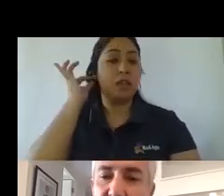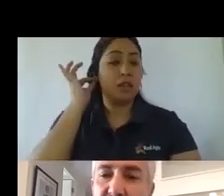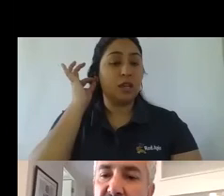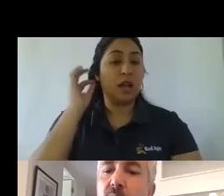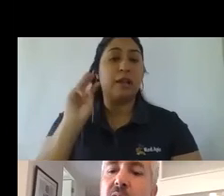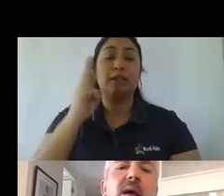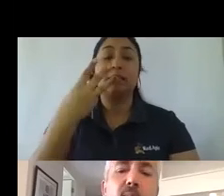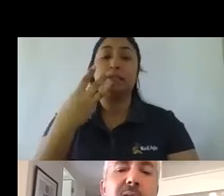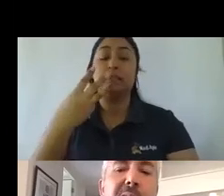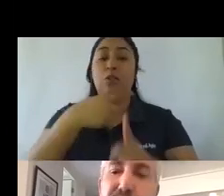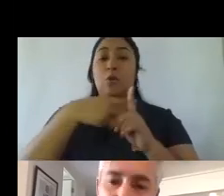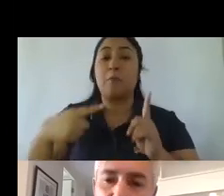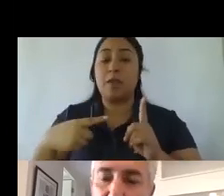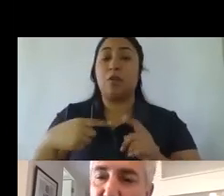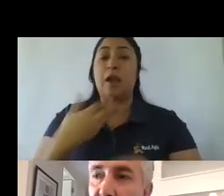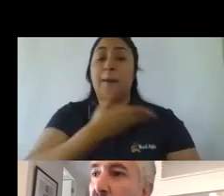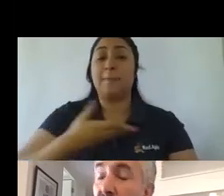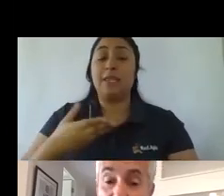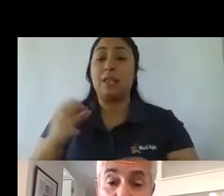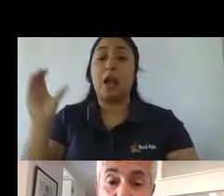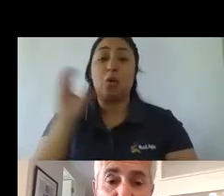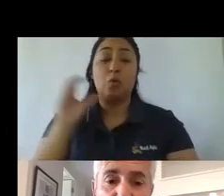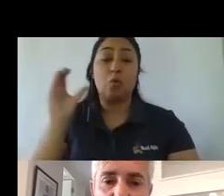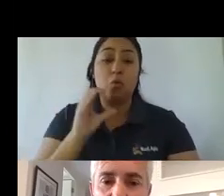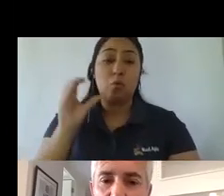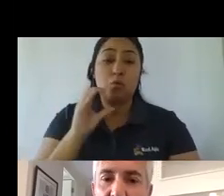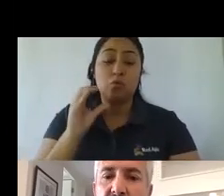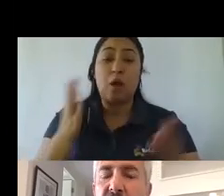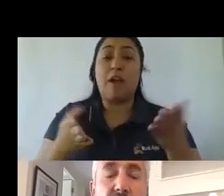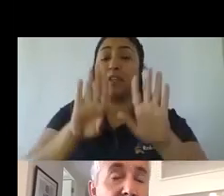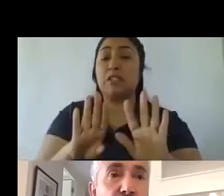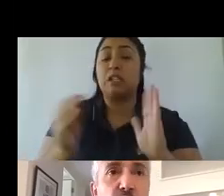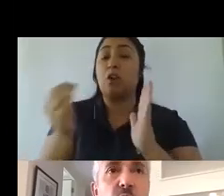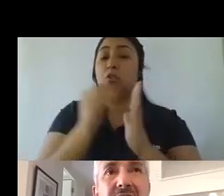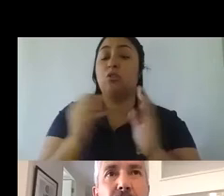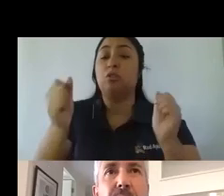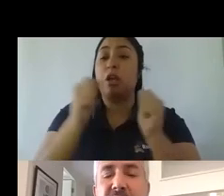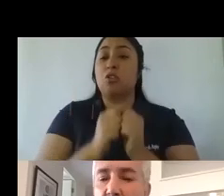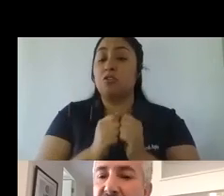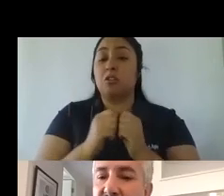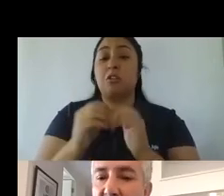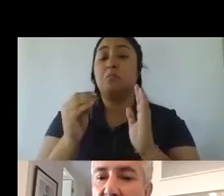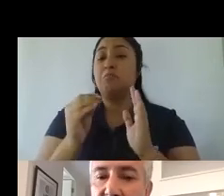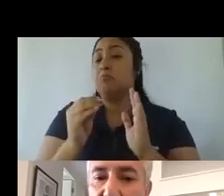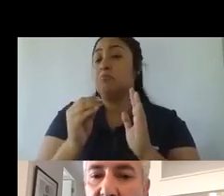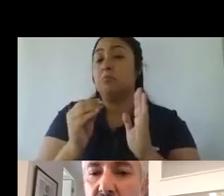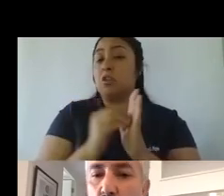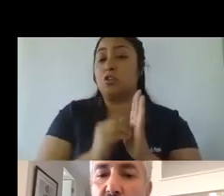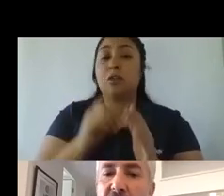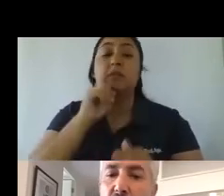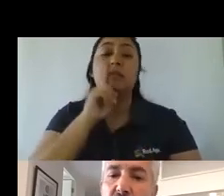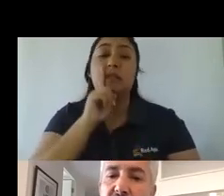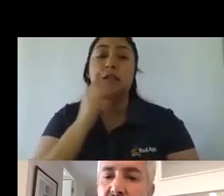las notas que tenía porque el impacto en lo anímico había sido muy fuerte y por supuesto porque siempre tenemos instalada esta